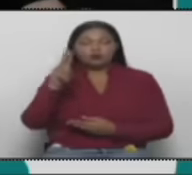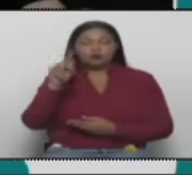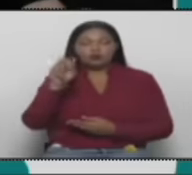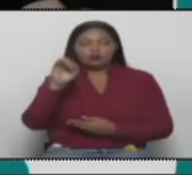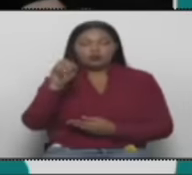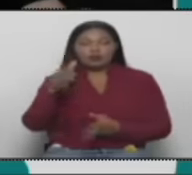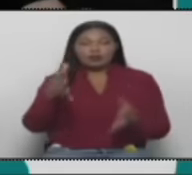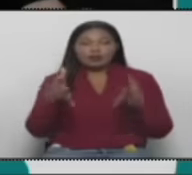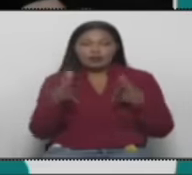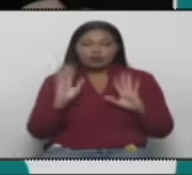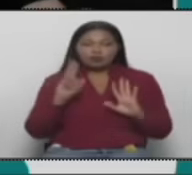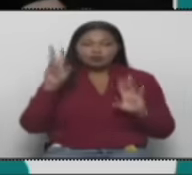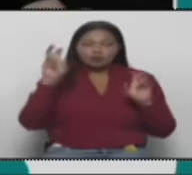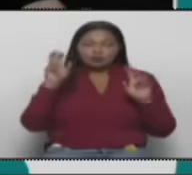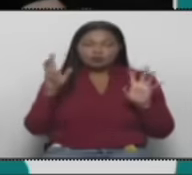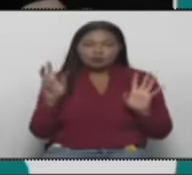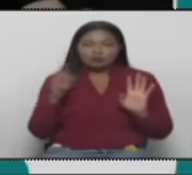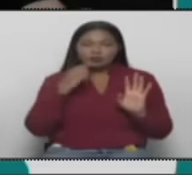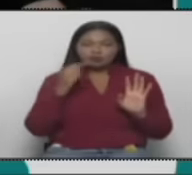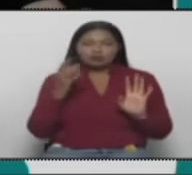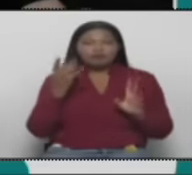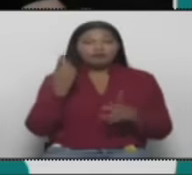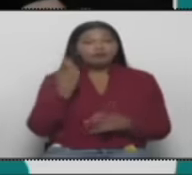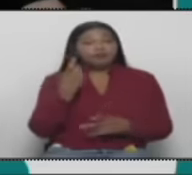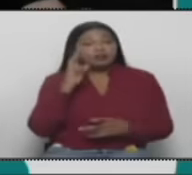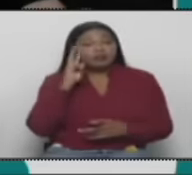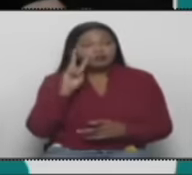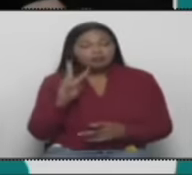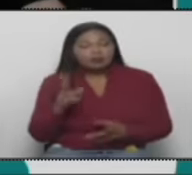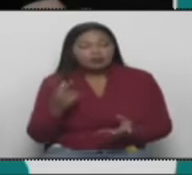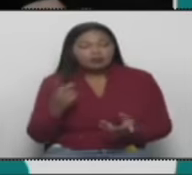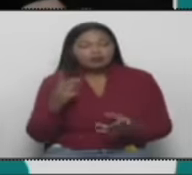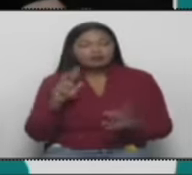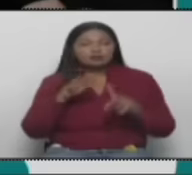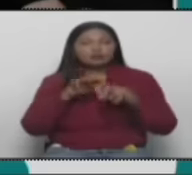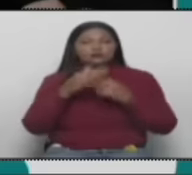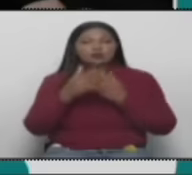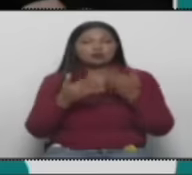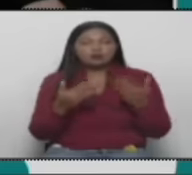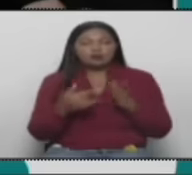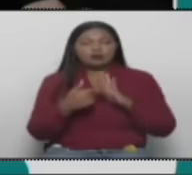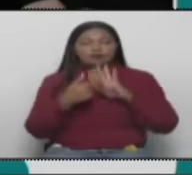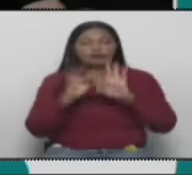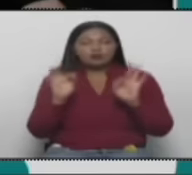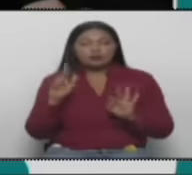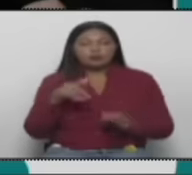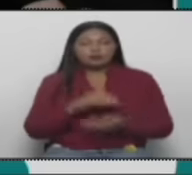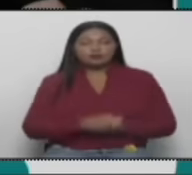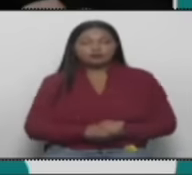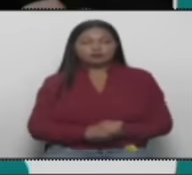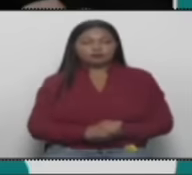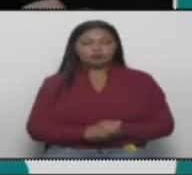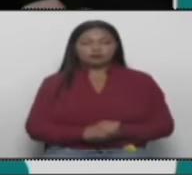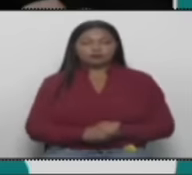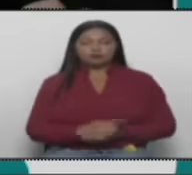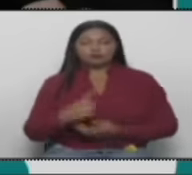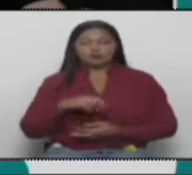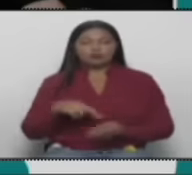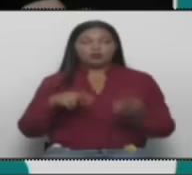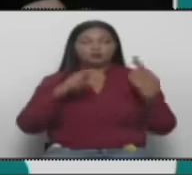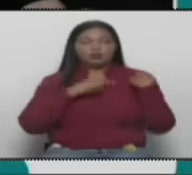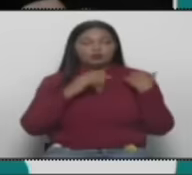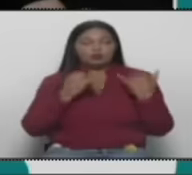ganado. Basta ver las exposiciones brillantes, acertadas, serias, responsables